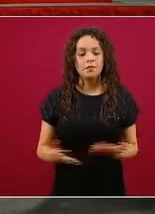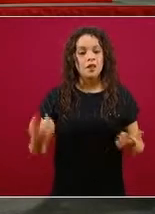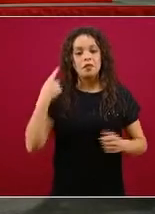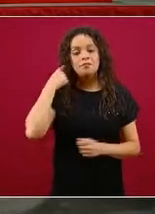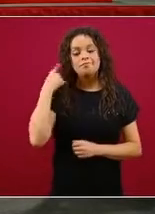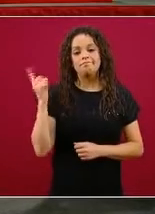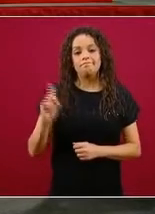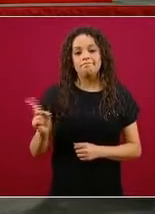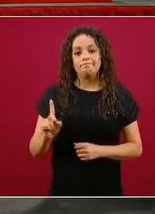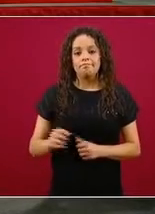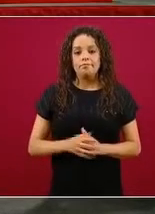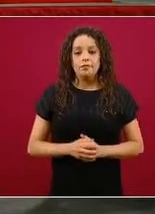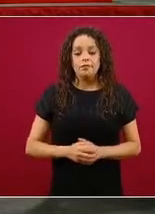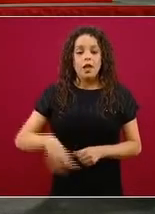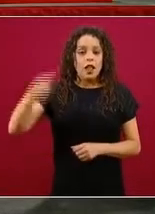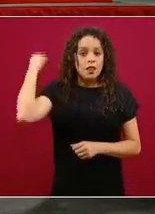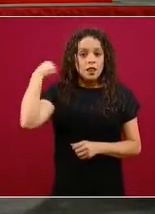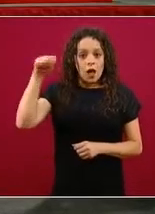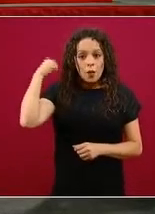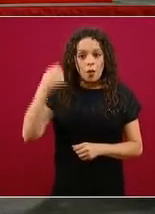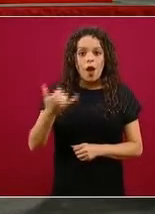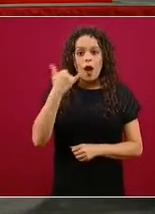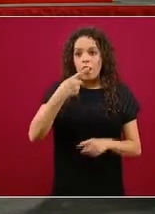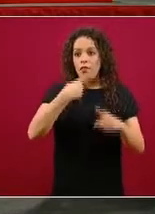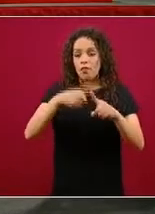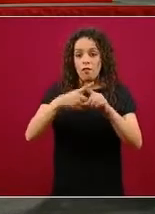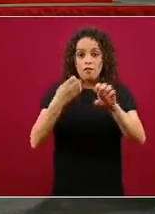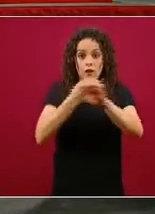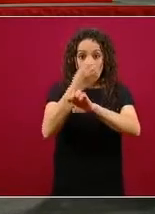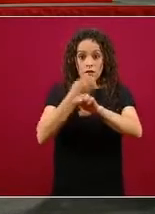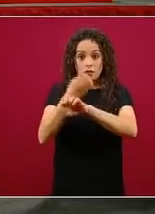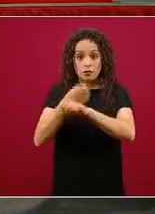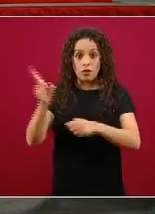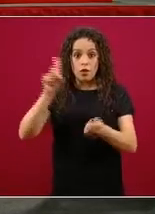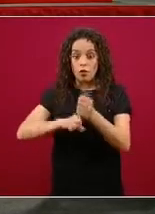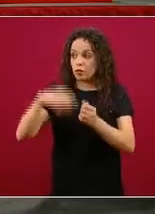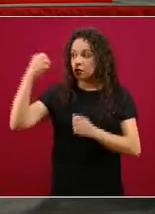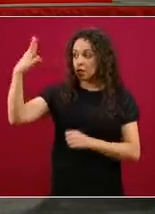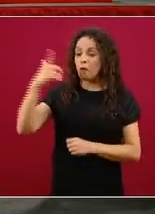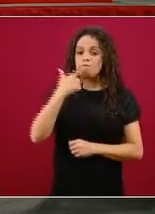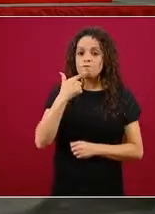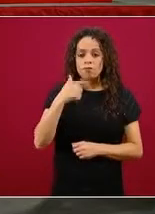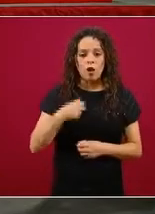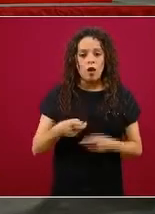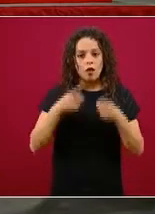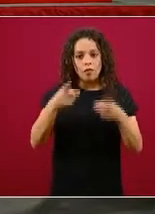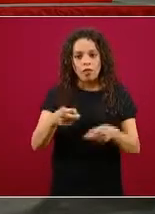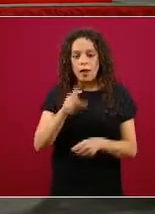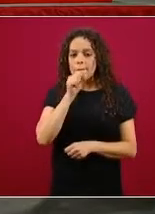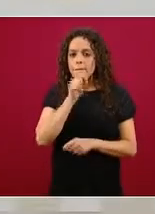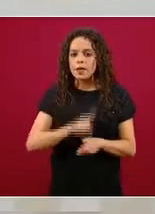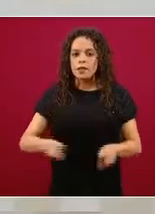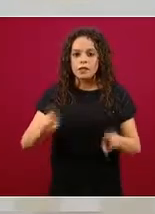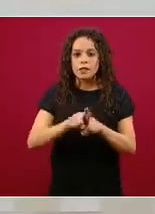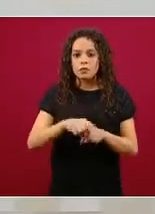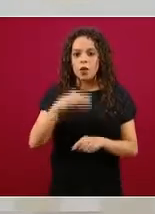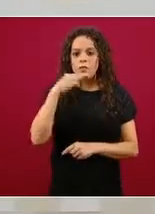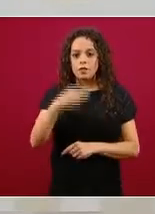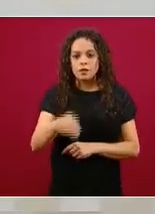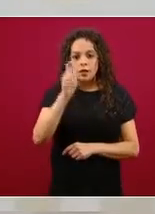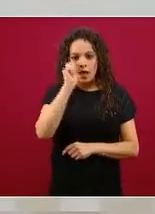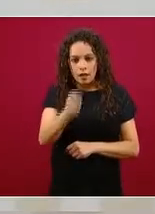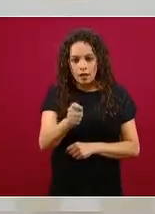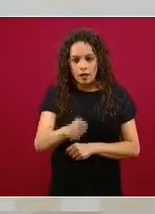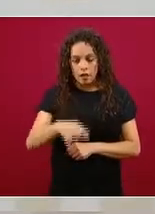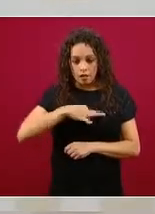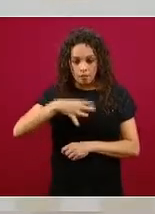Tabasco? a Tabasco y a todos los estados en rojo les doy el mismo mensaje que a los estados en naranja la epidemia la continúa